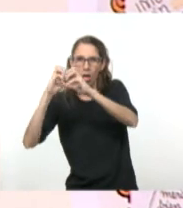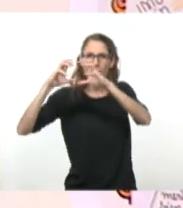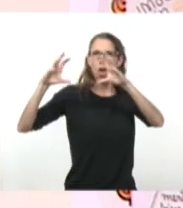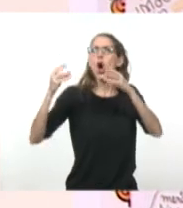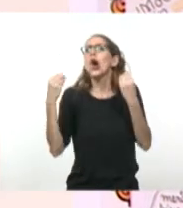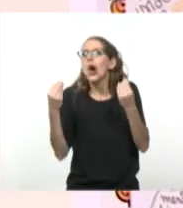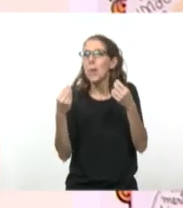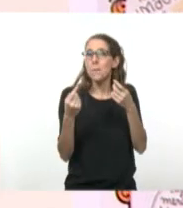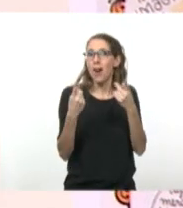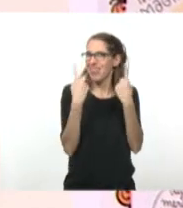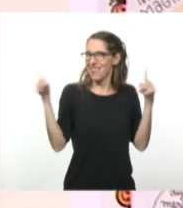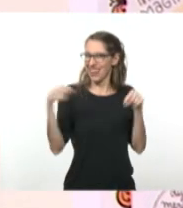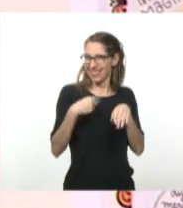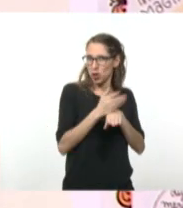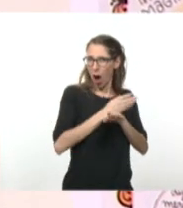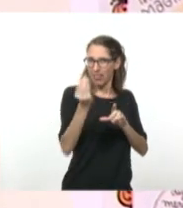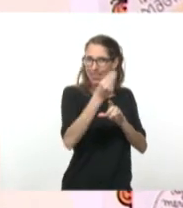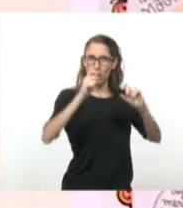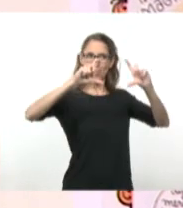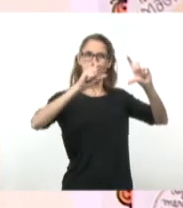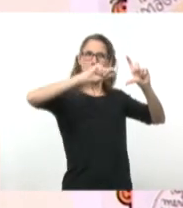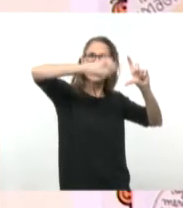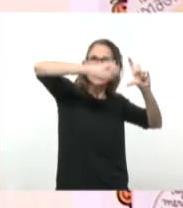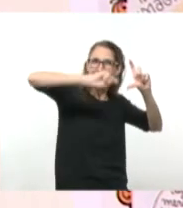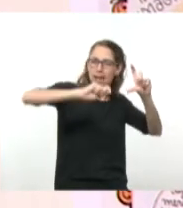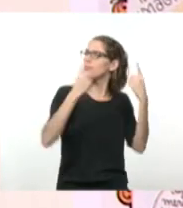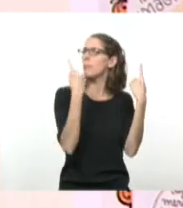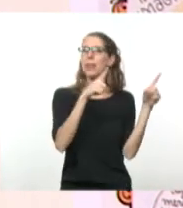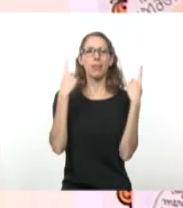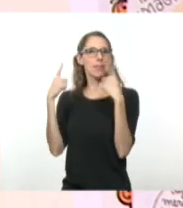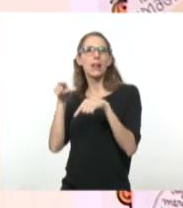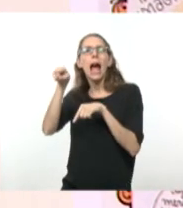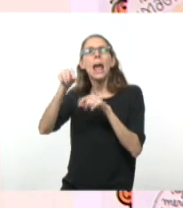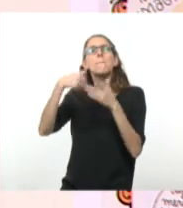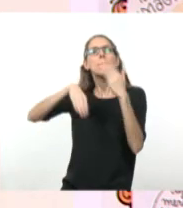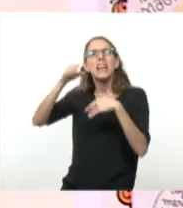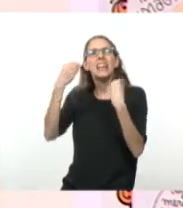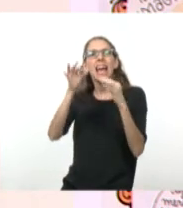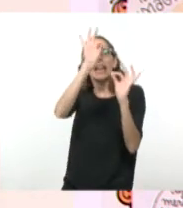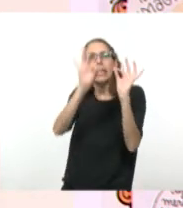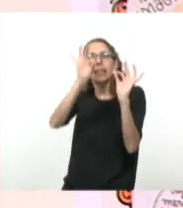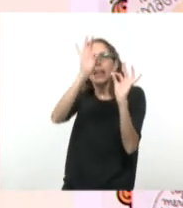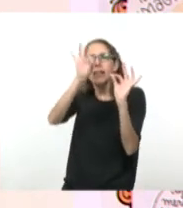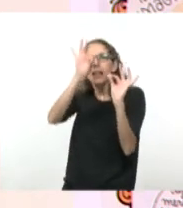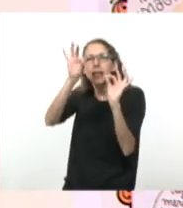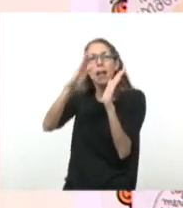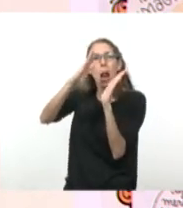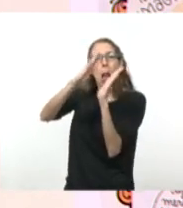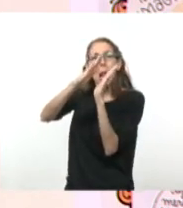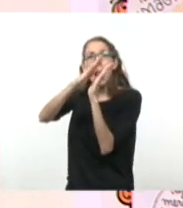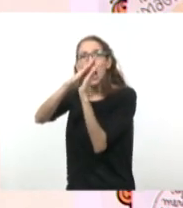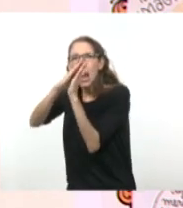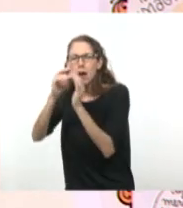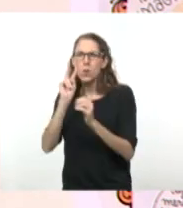sombreado, como hice yo con la carbonilla, sino con muchas líneas, con tramas, con pequeñas líneas que se acumulan y van dando esta sensación de distintos grises.